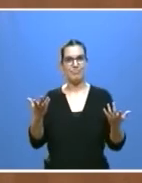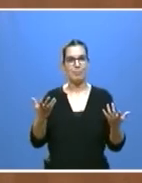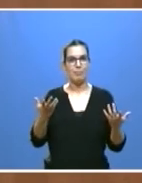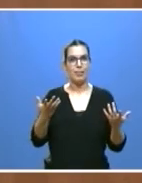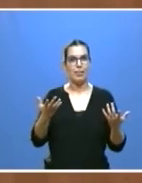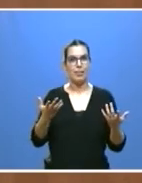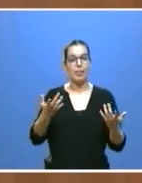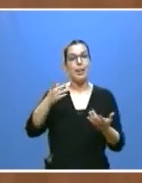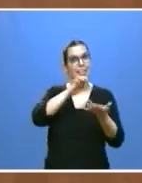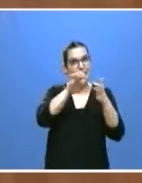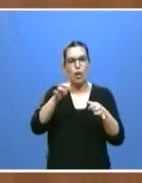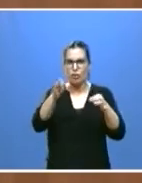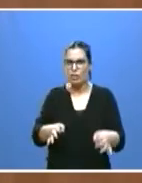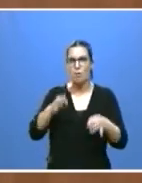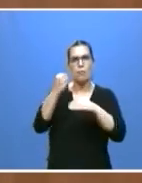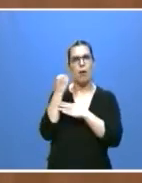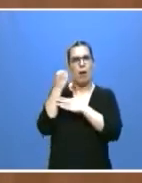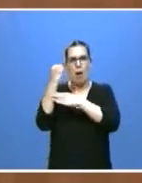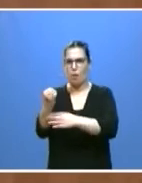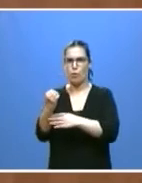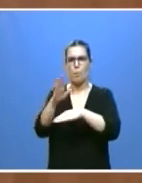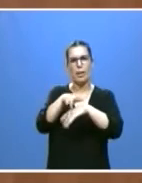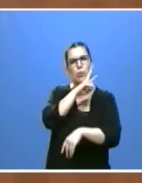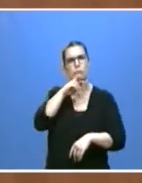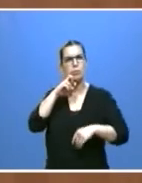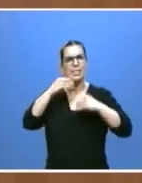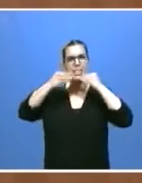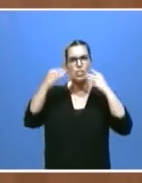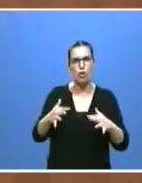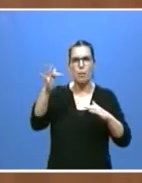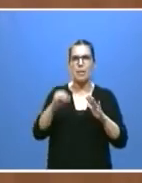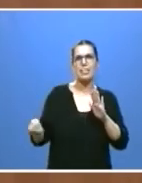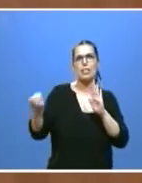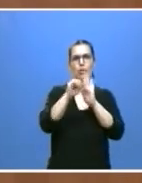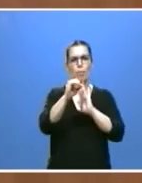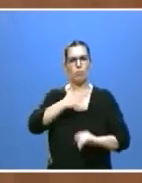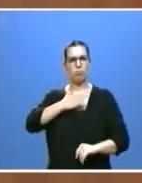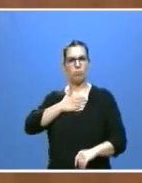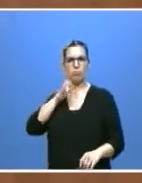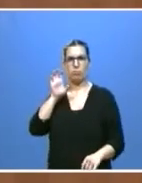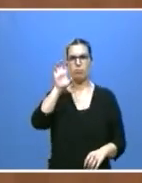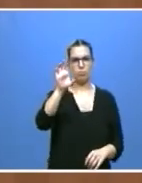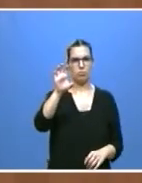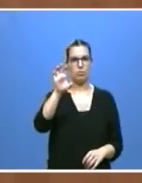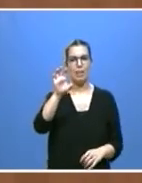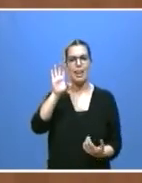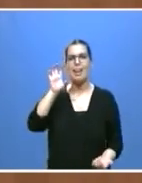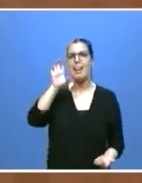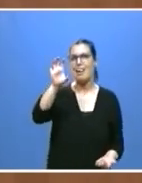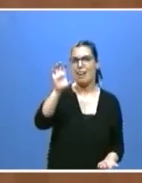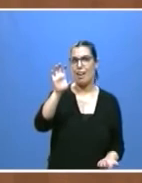estará a su lado para preservar la historia y los símbolos de nuestra nación. Una nación